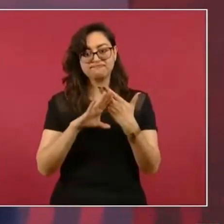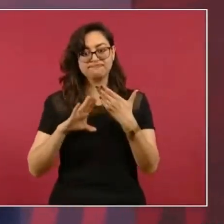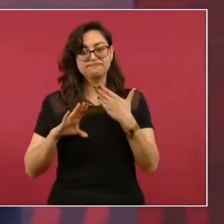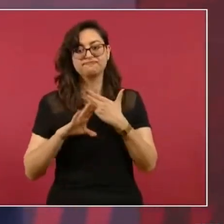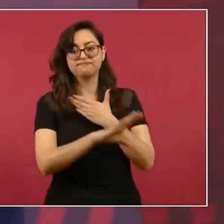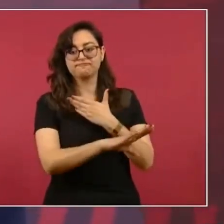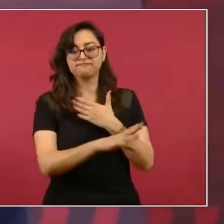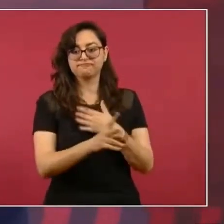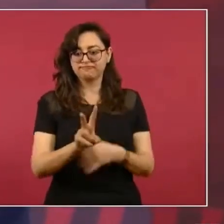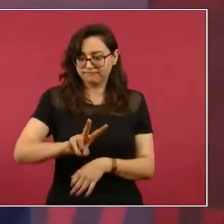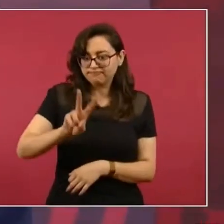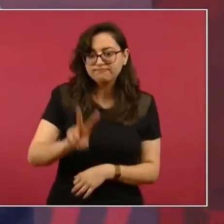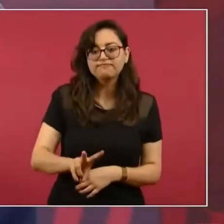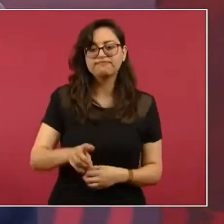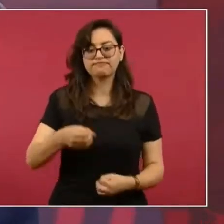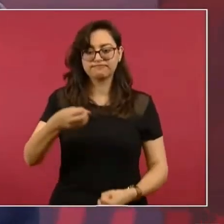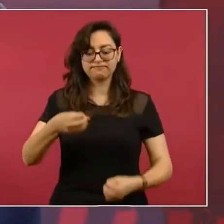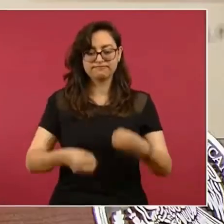Verdadero juez.